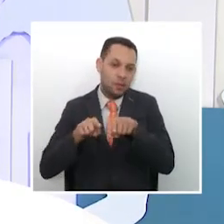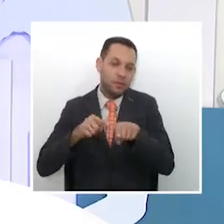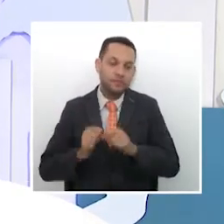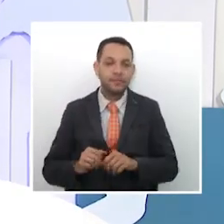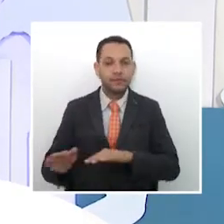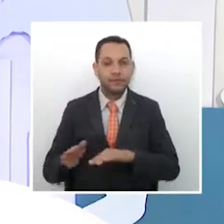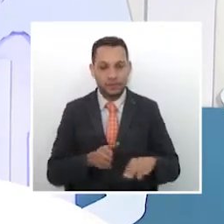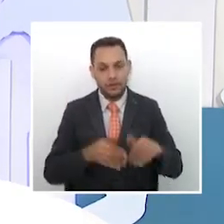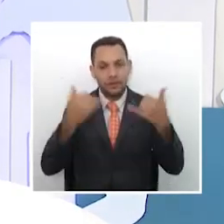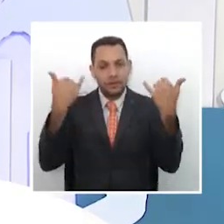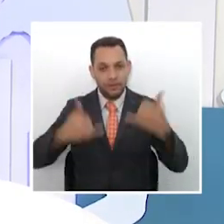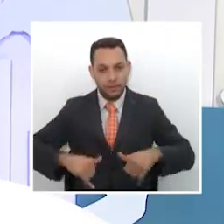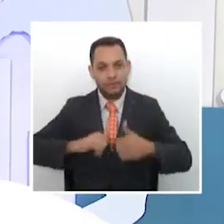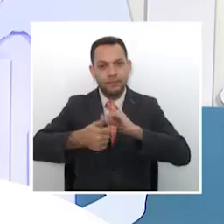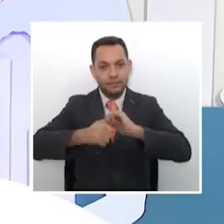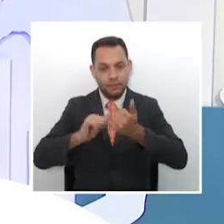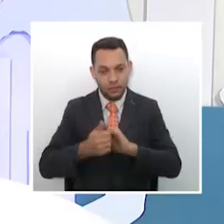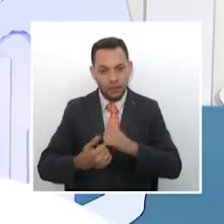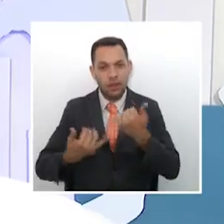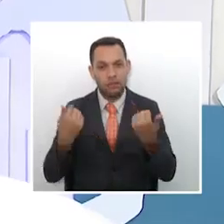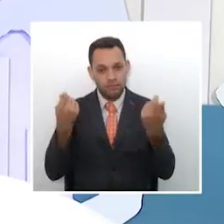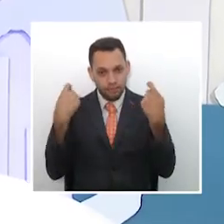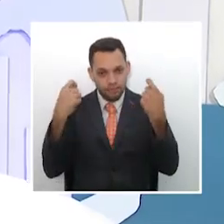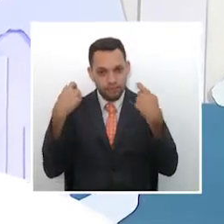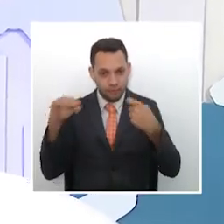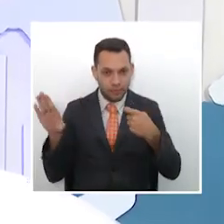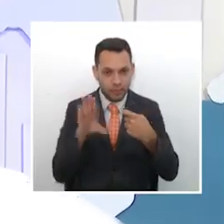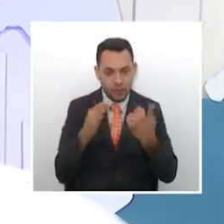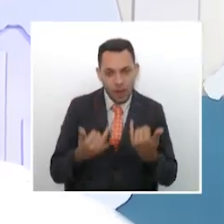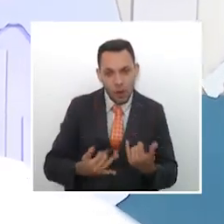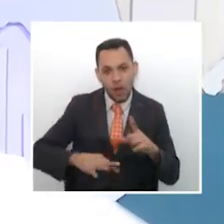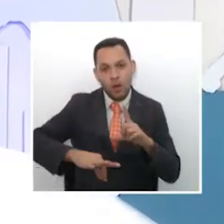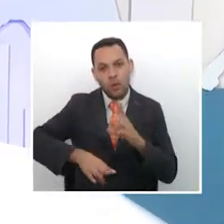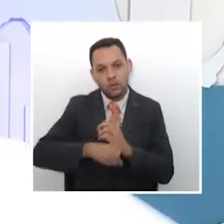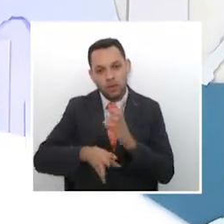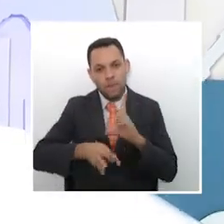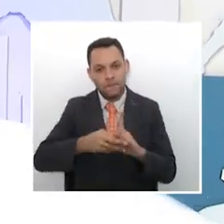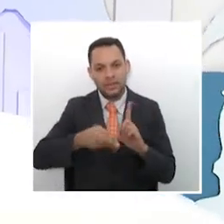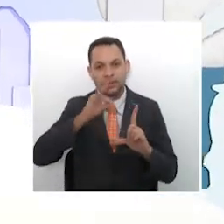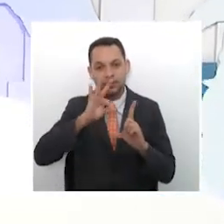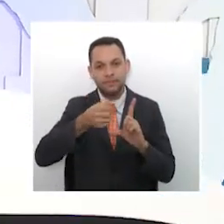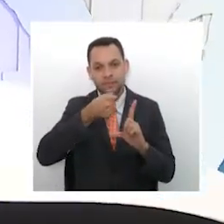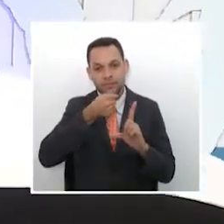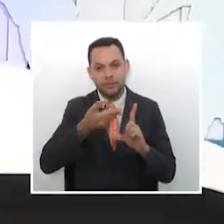en Telecapé Noticias Pausa Comercial y ya regresamos con un último para todos ustedes. ¡Un feliz fin de semana!